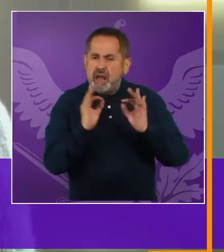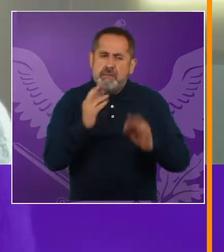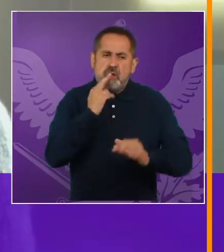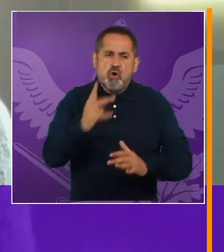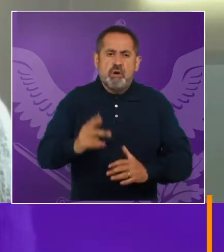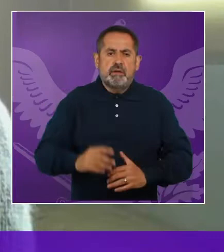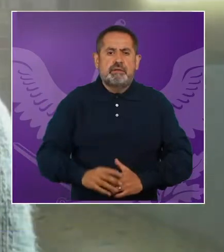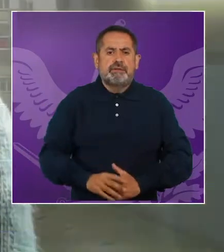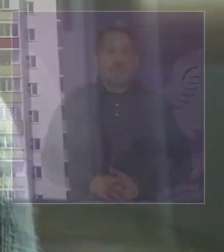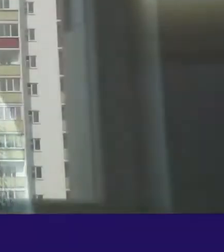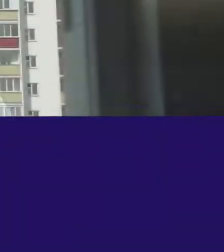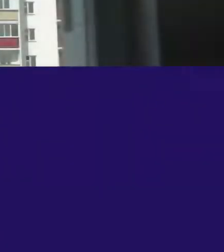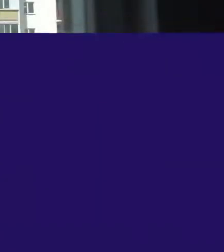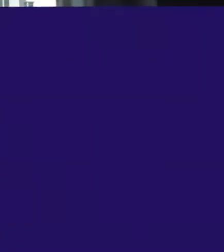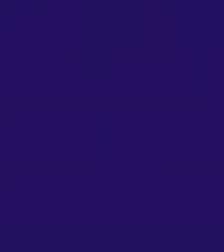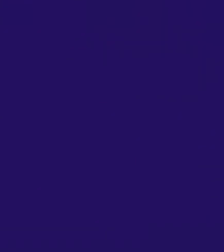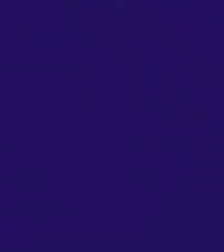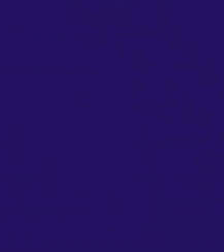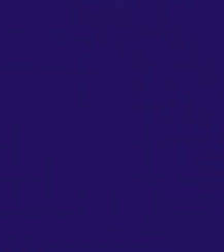trabajadoras del hogar.